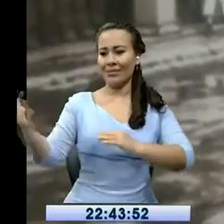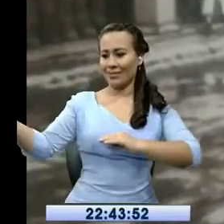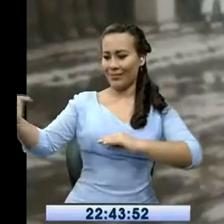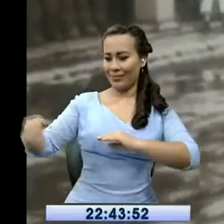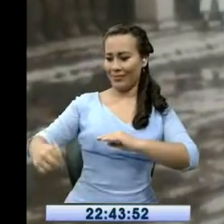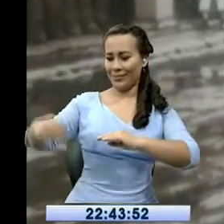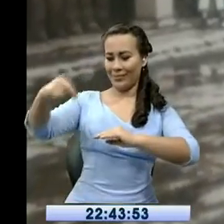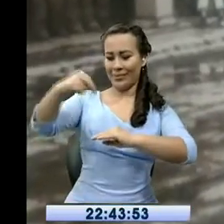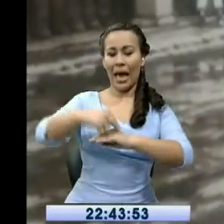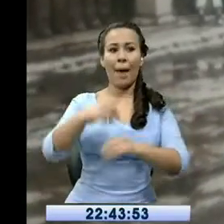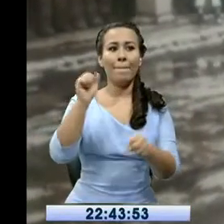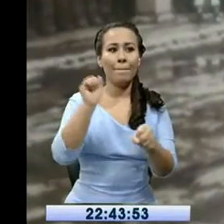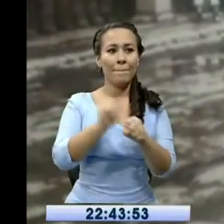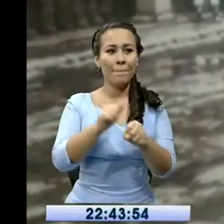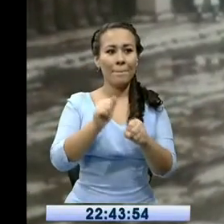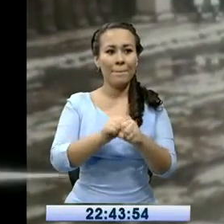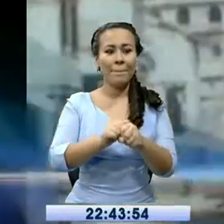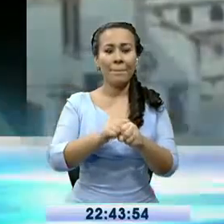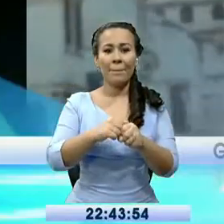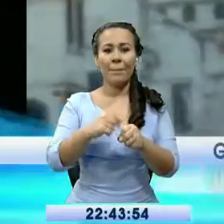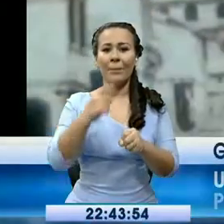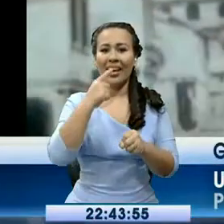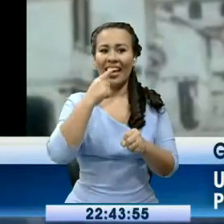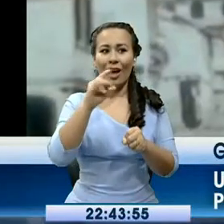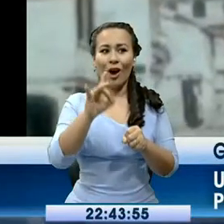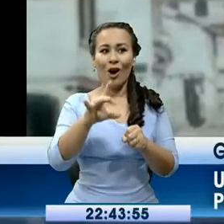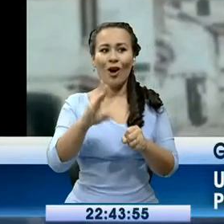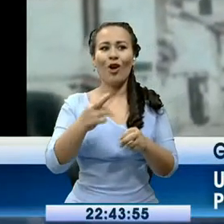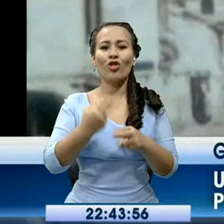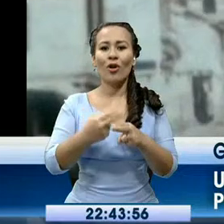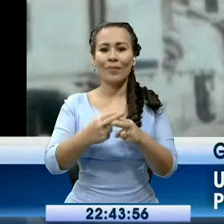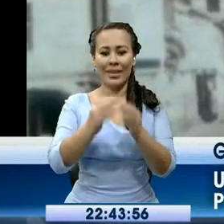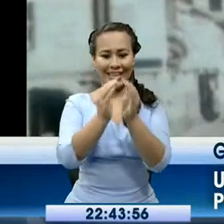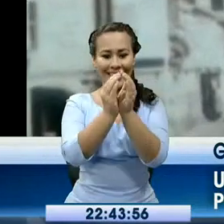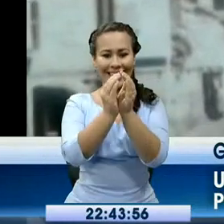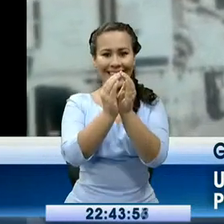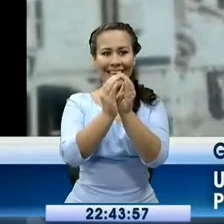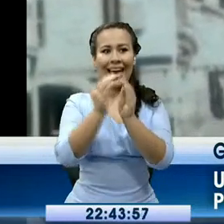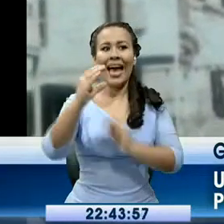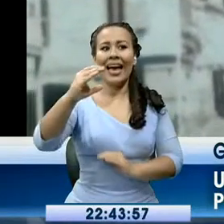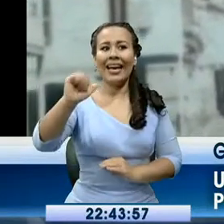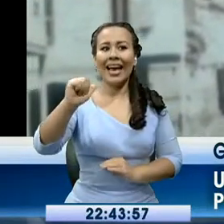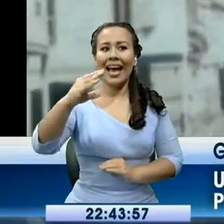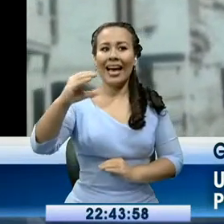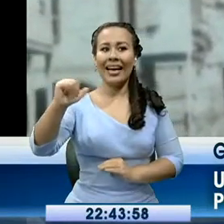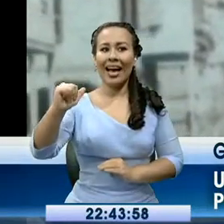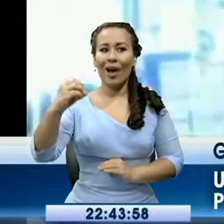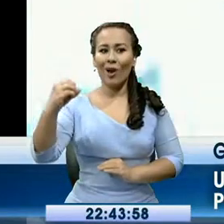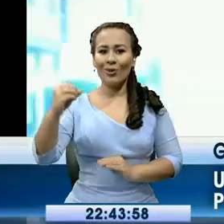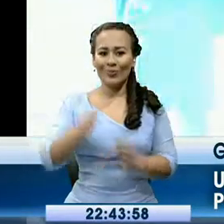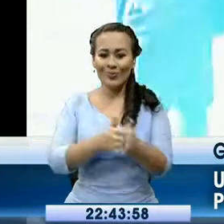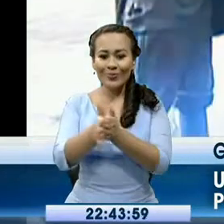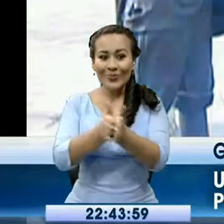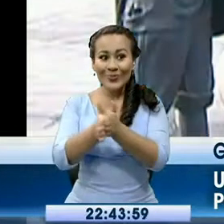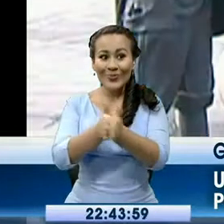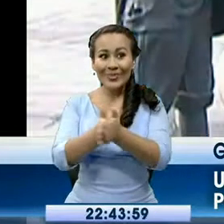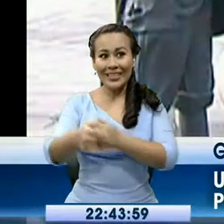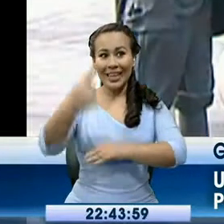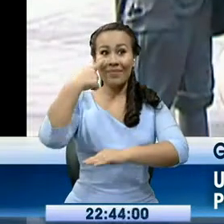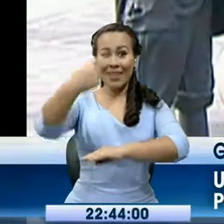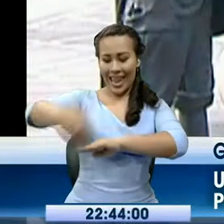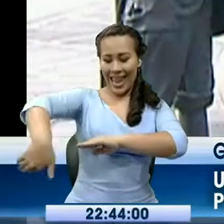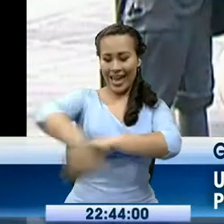conocida Pepa de Oro llevó a convertir en grandes centros de acopio y tendales cacauteros... ...lo que hoy conocemos como la calle